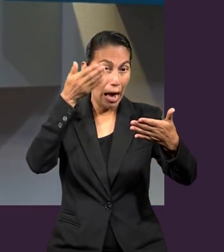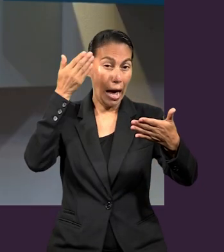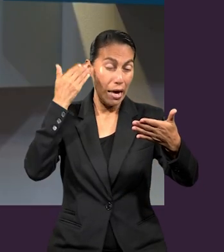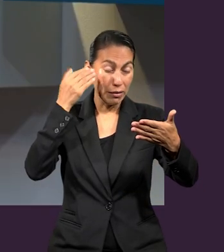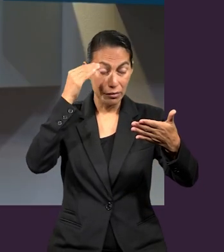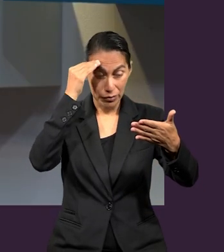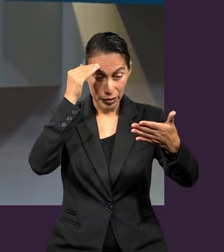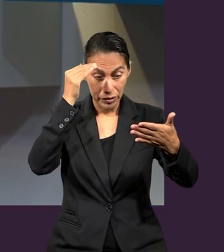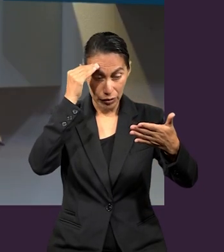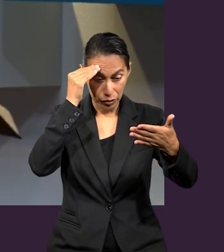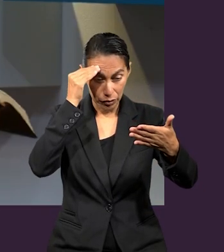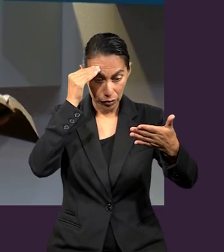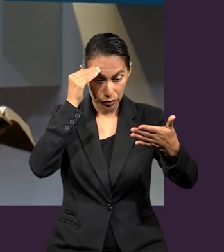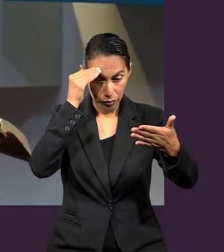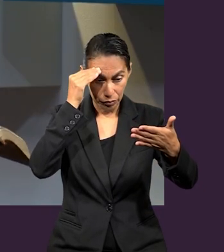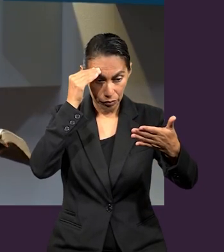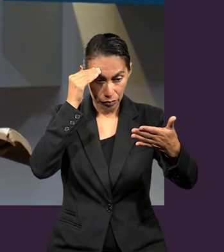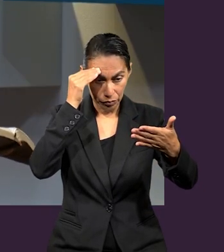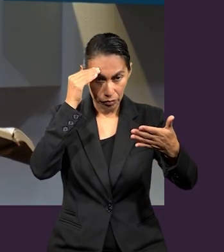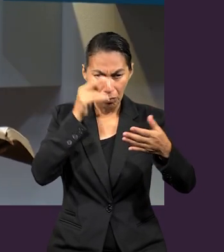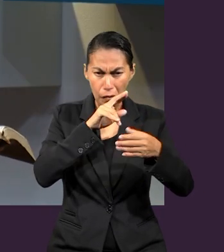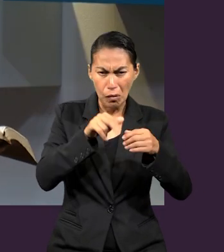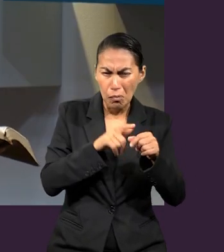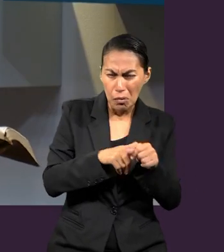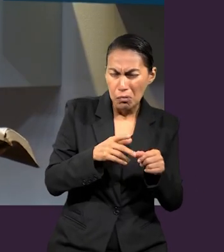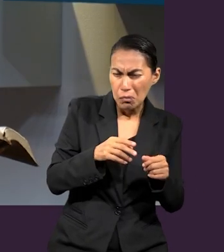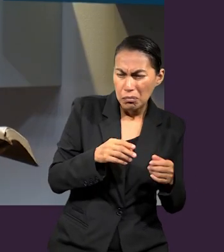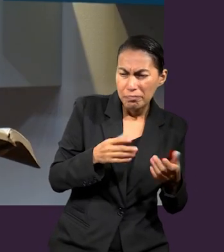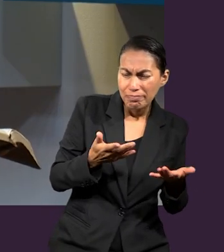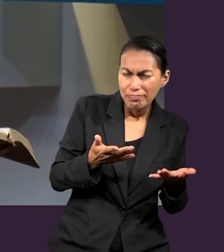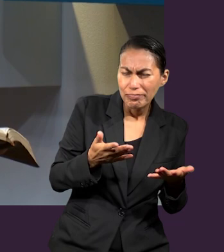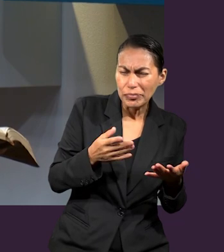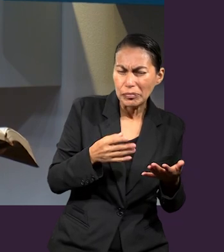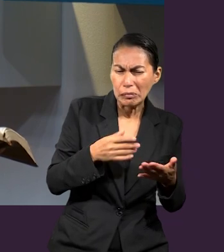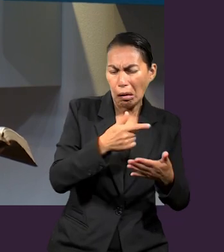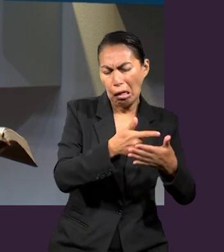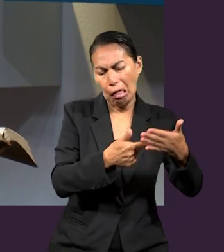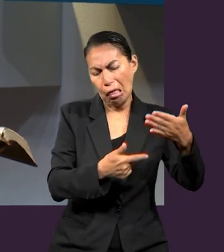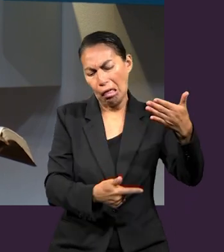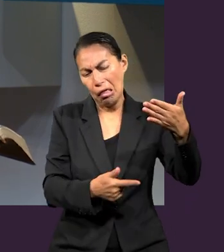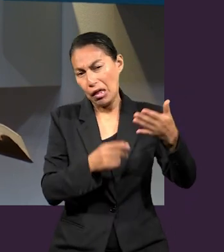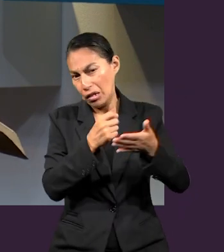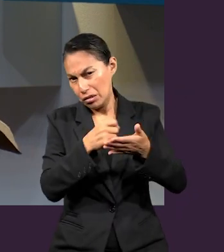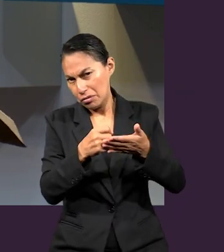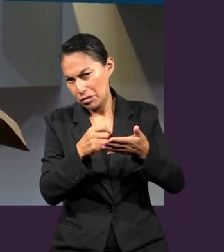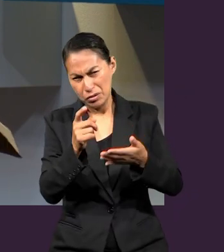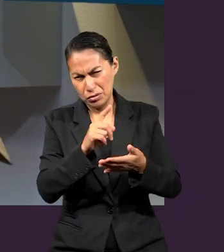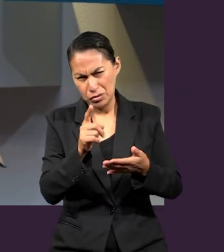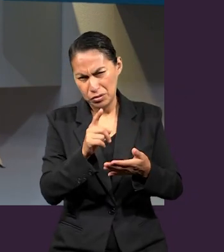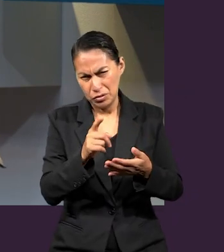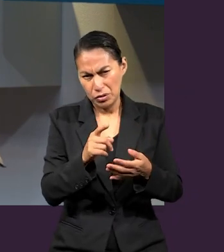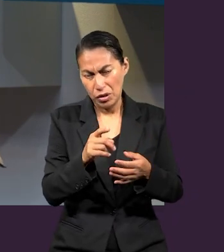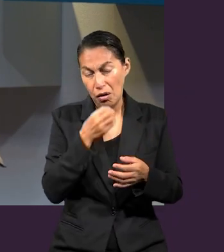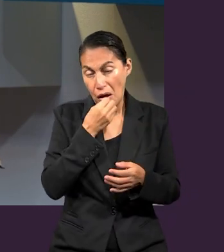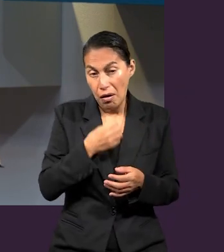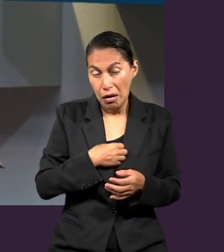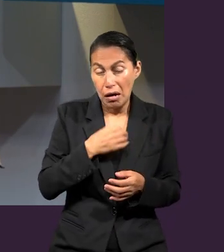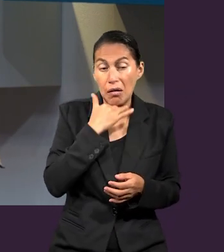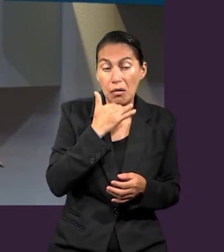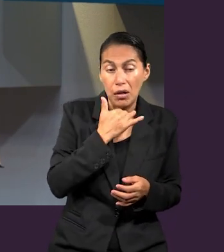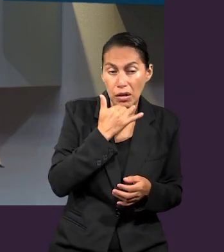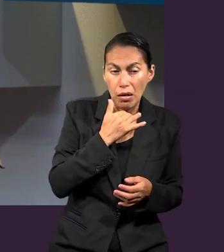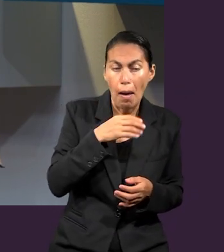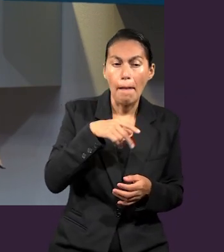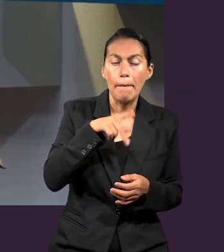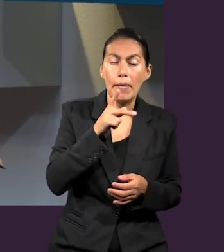no te escriben un mensaje largo si normalmente no te conocen, a menos que sea un número equivocado. Pero Pablo